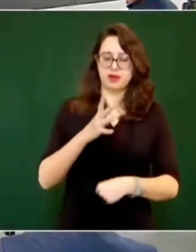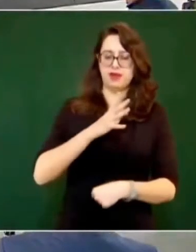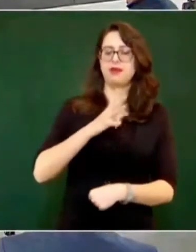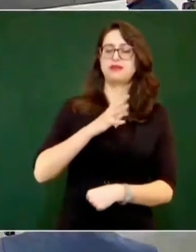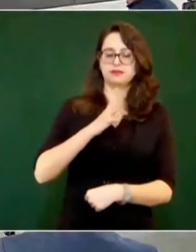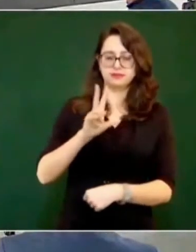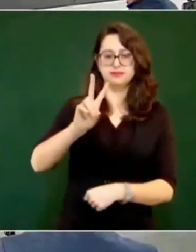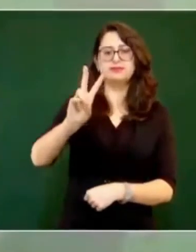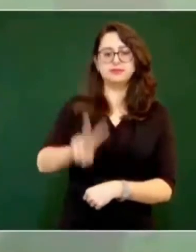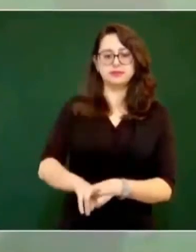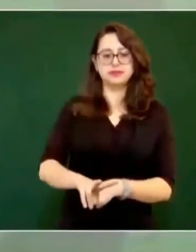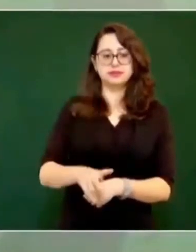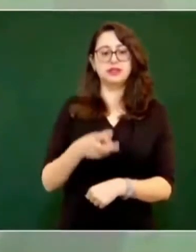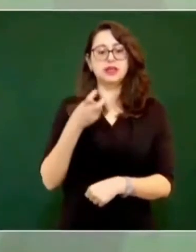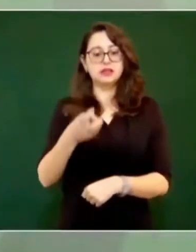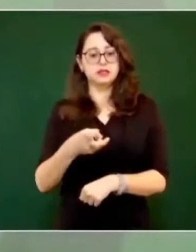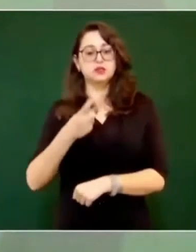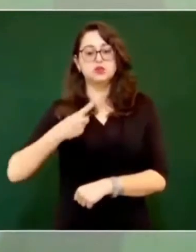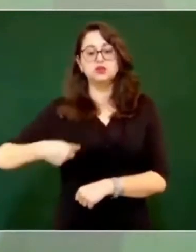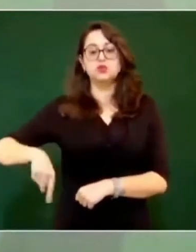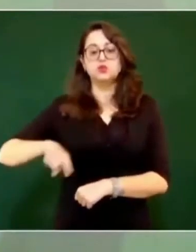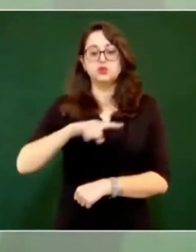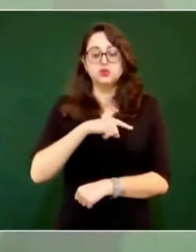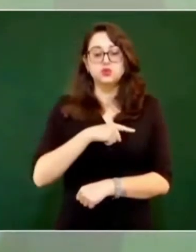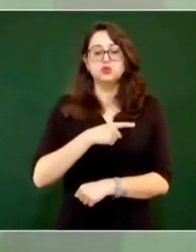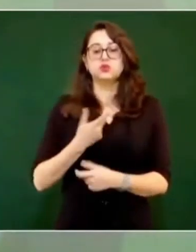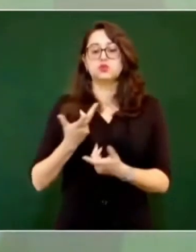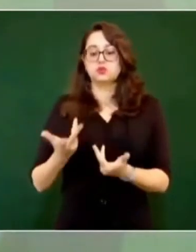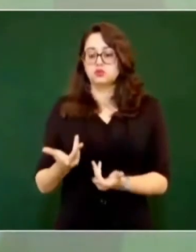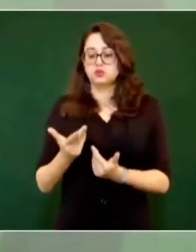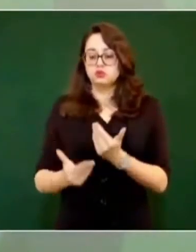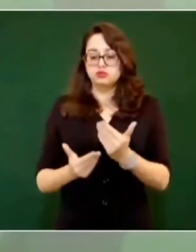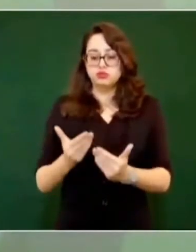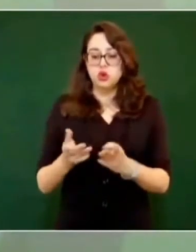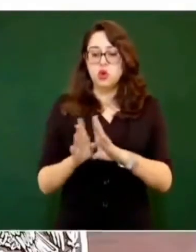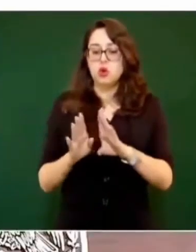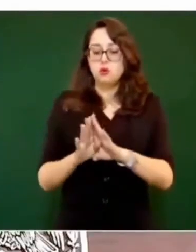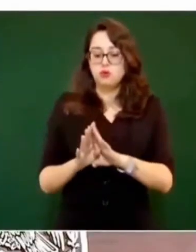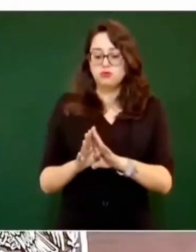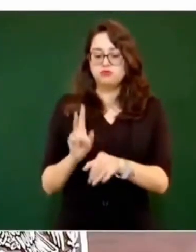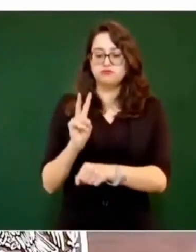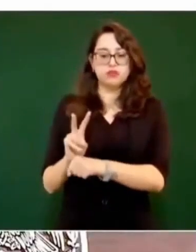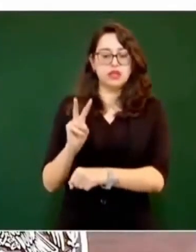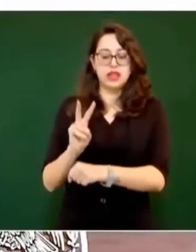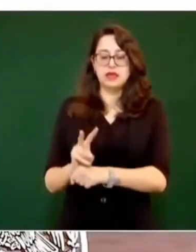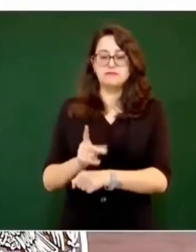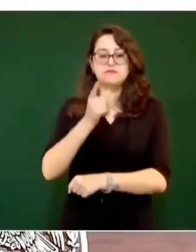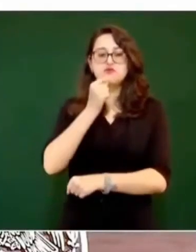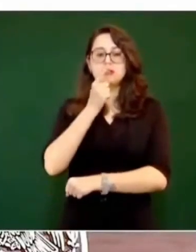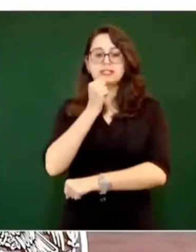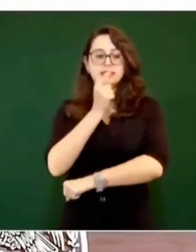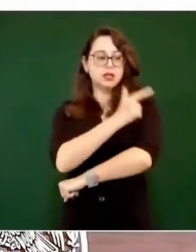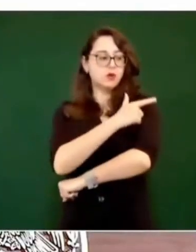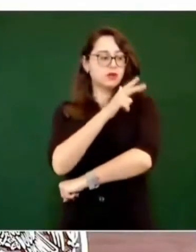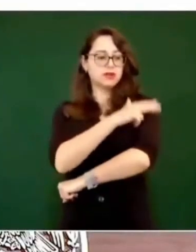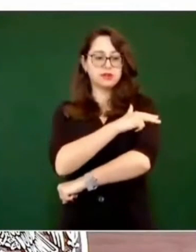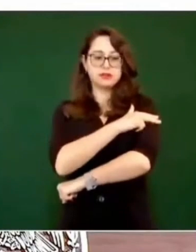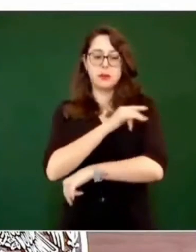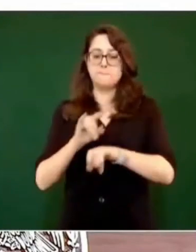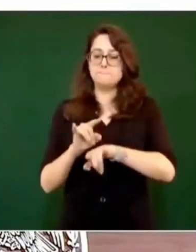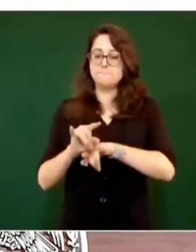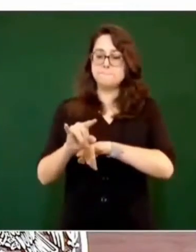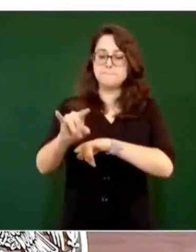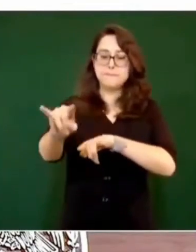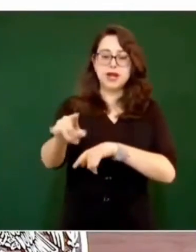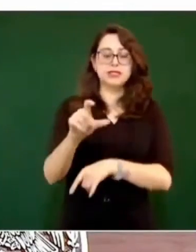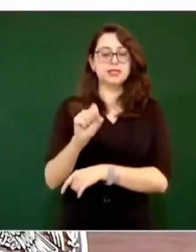Ese es el procedimiento que vamos a efectuar, a incrementar patrullamientos. Estamos en permanente contacto con la Secretaría de Comisión de